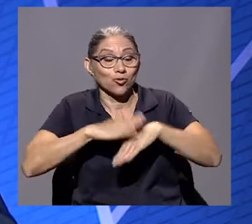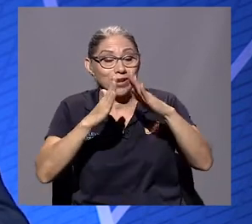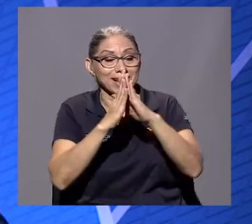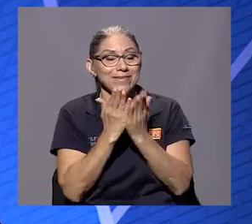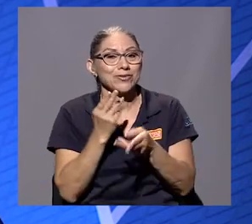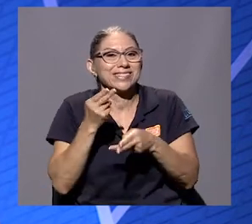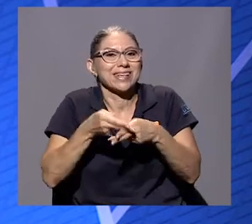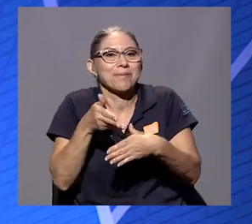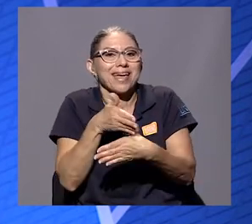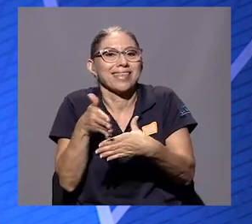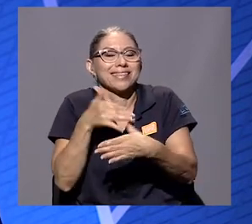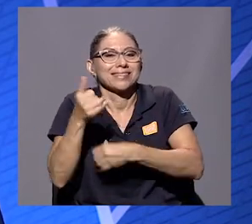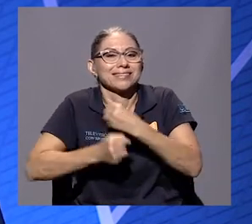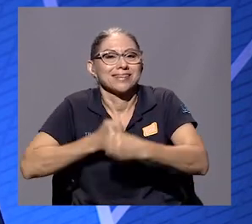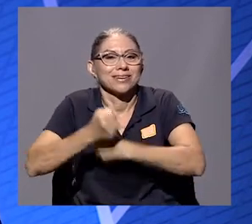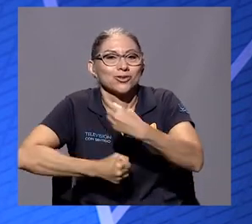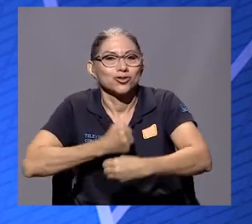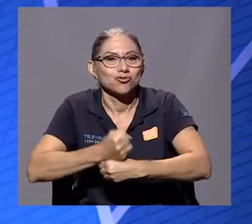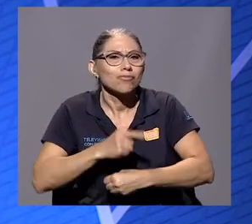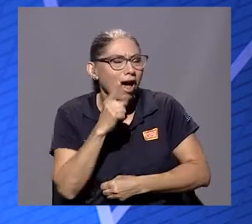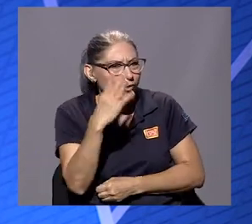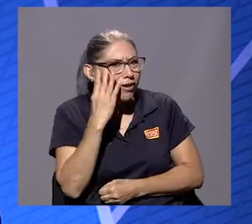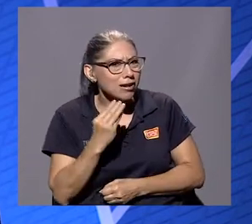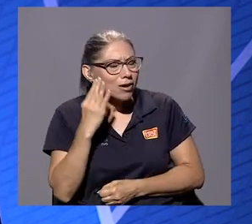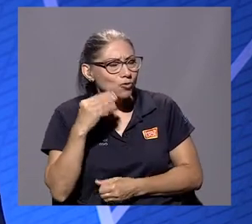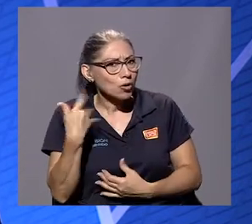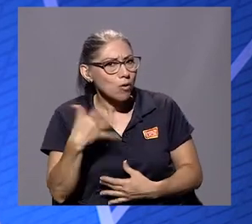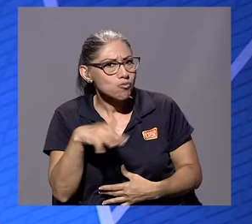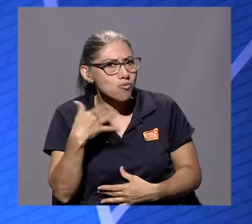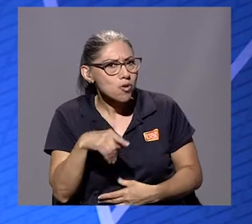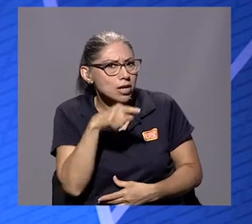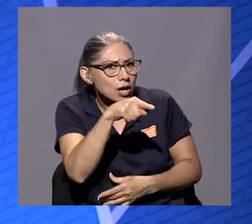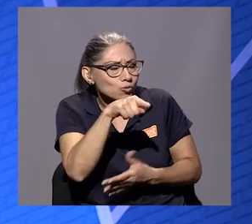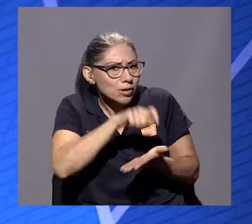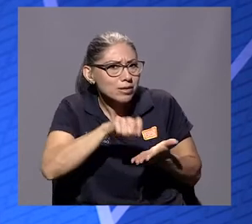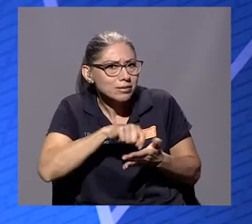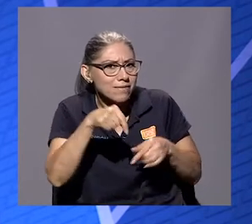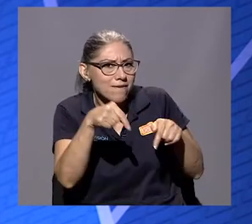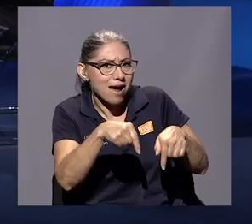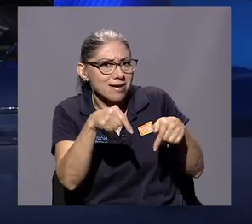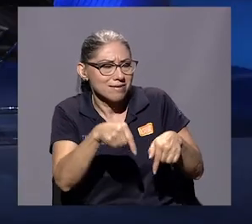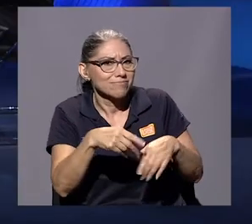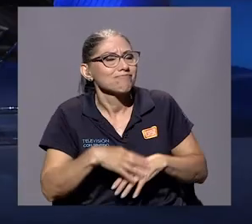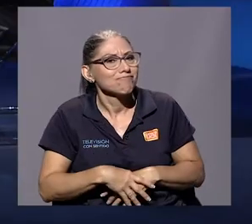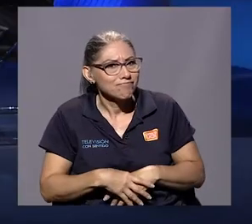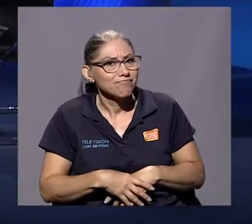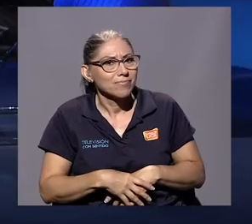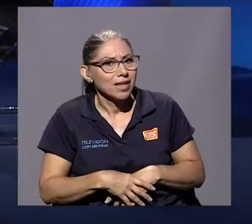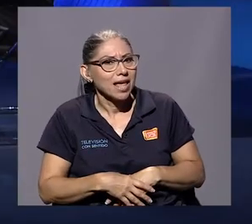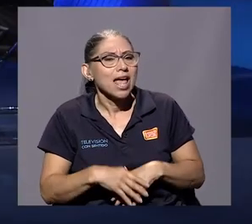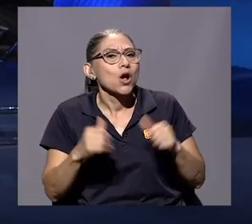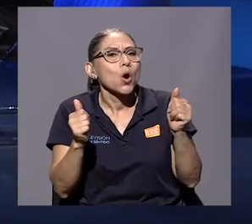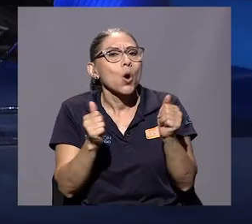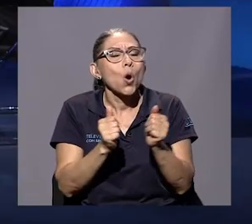Don Sergio, hay una anécdota muy potente que nos pone usted en este libro Entre Siglos y es con Don